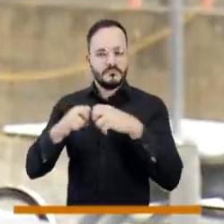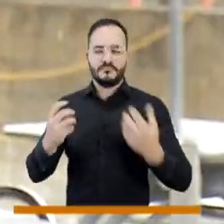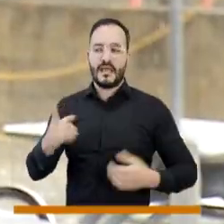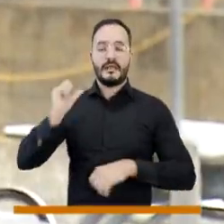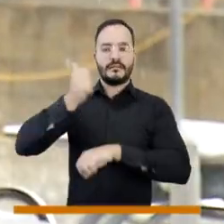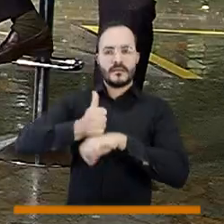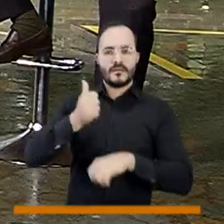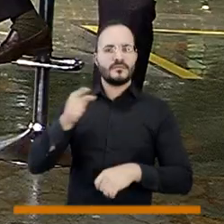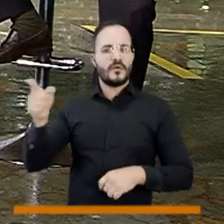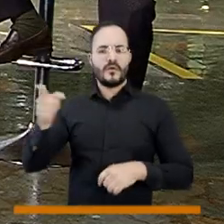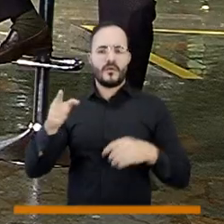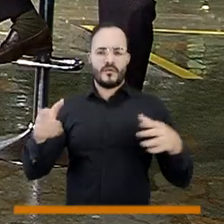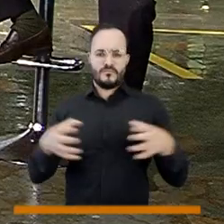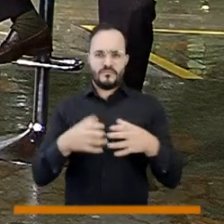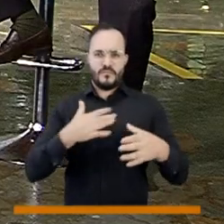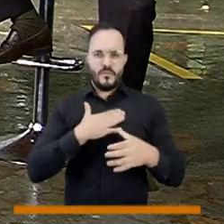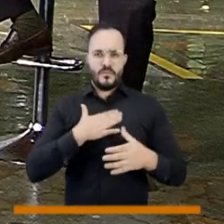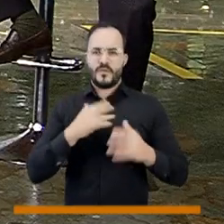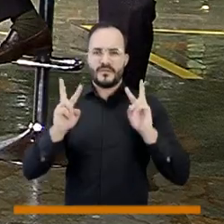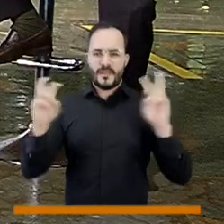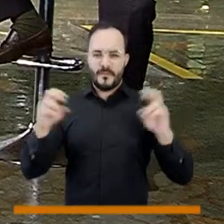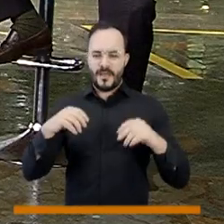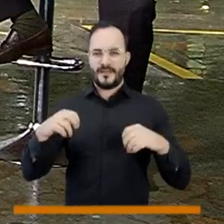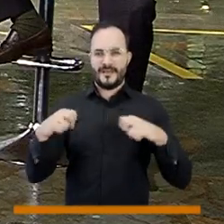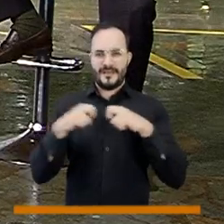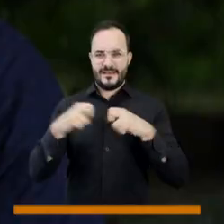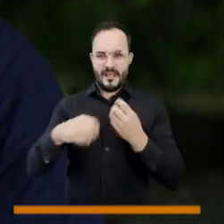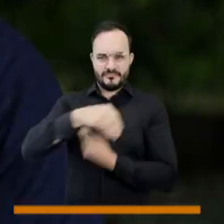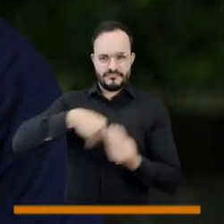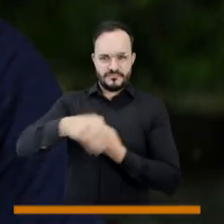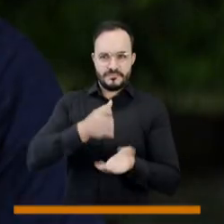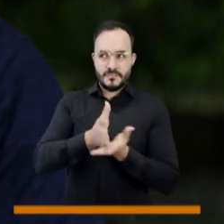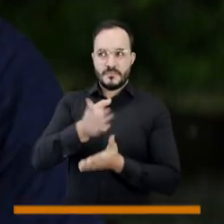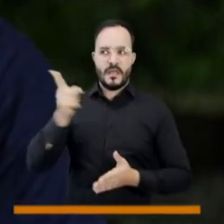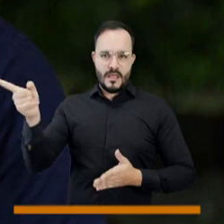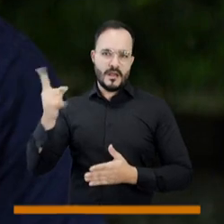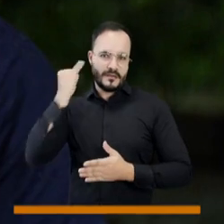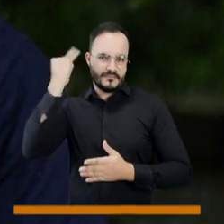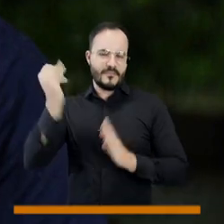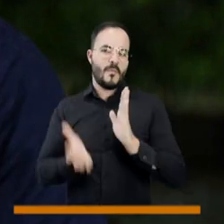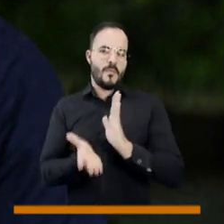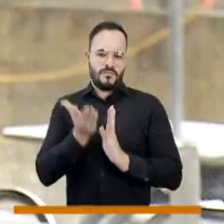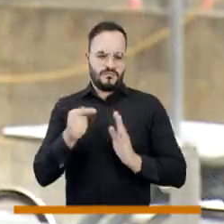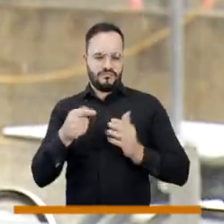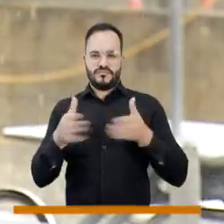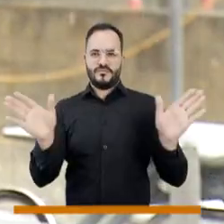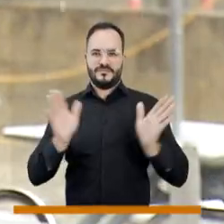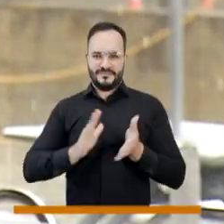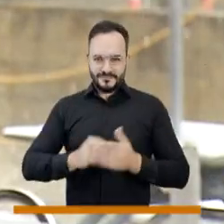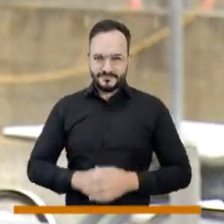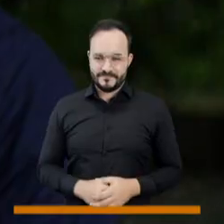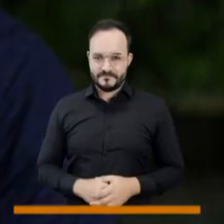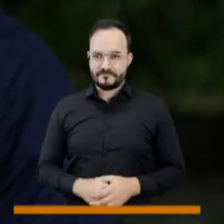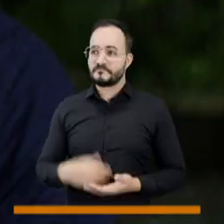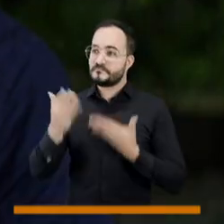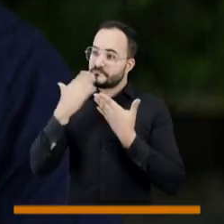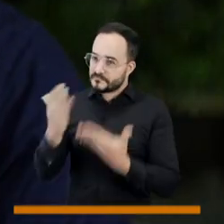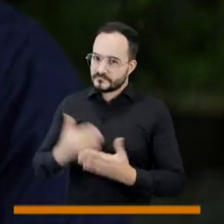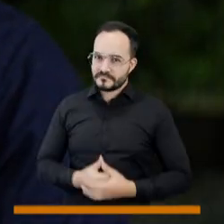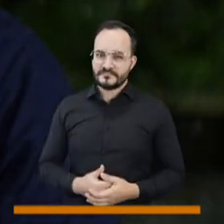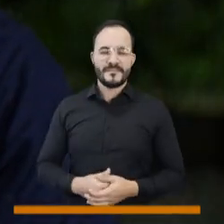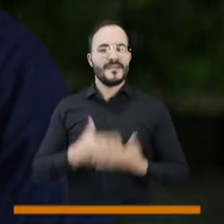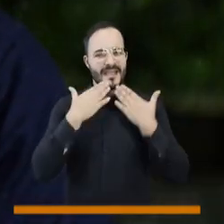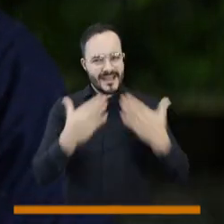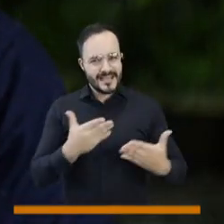de Innovación en Energía Sostenible. Bienvenido y gracias Santiago por estar con nosotros. Gracias Catherine por la